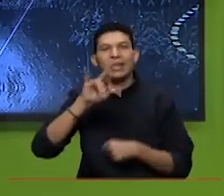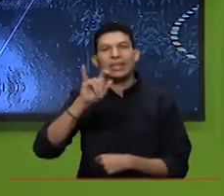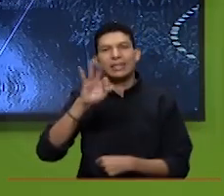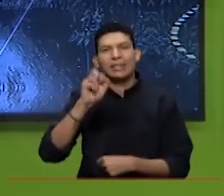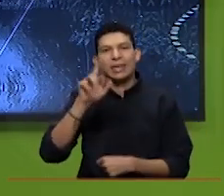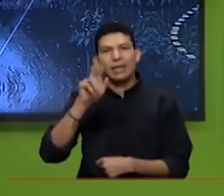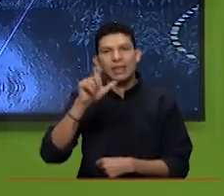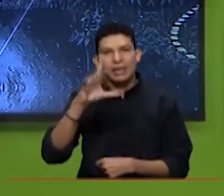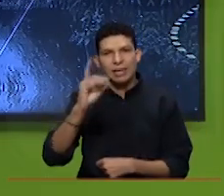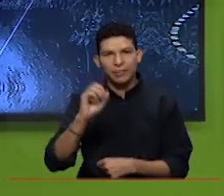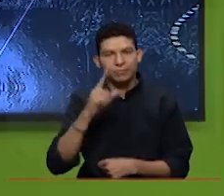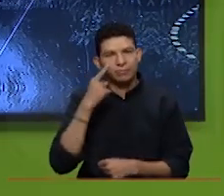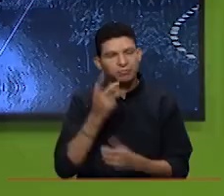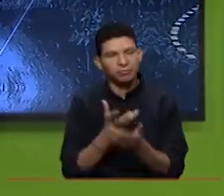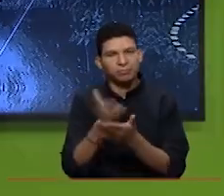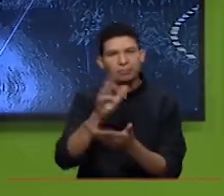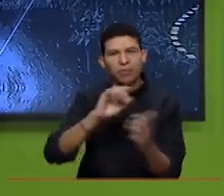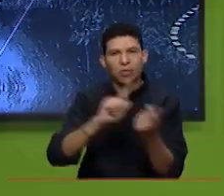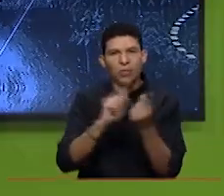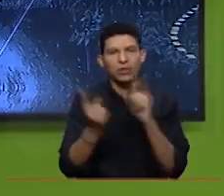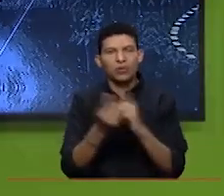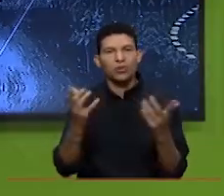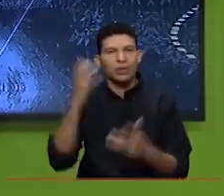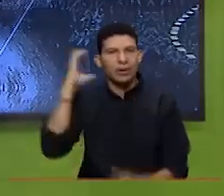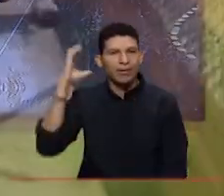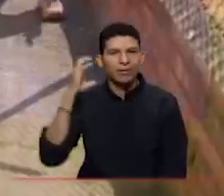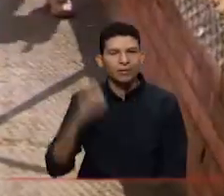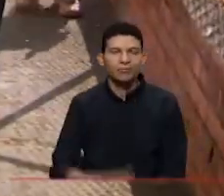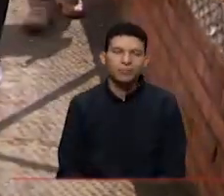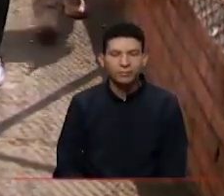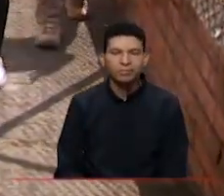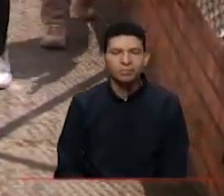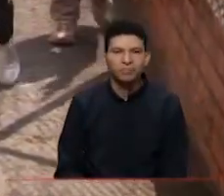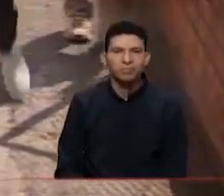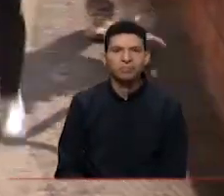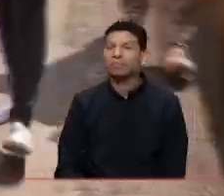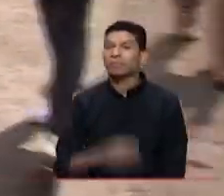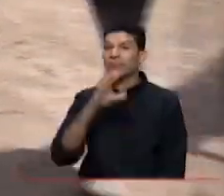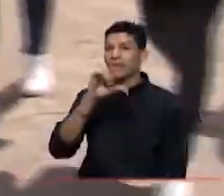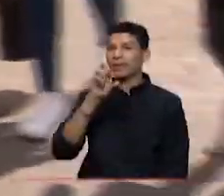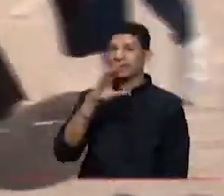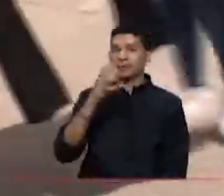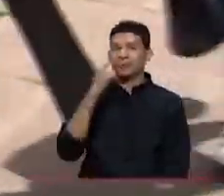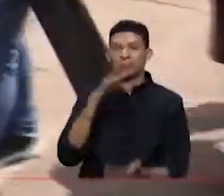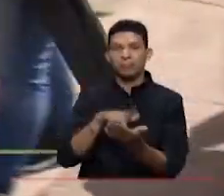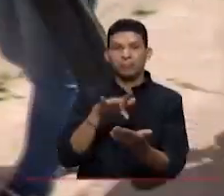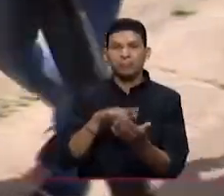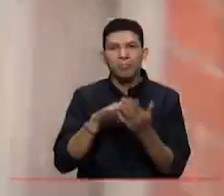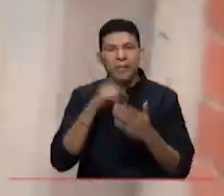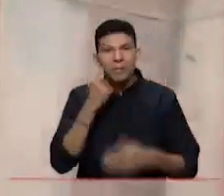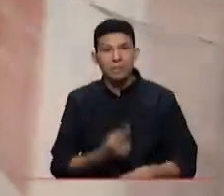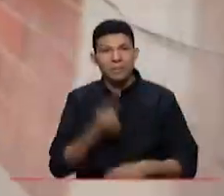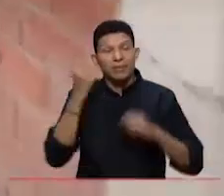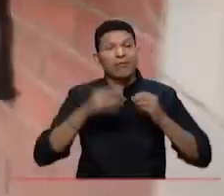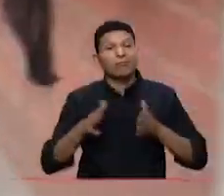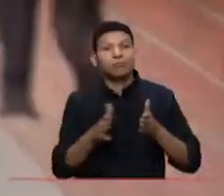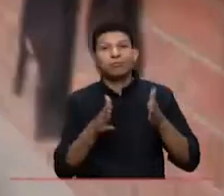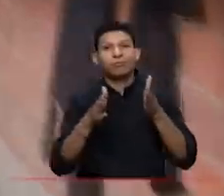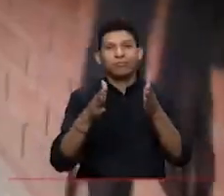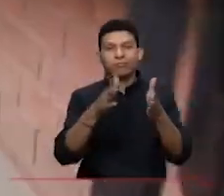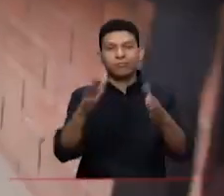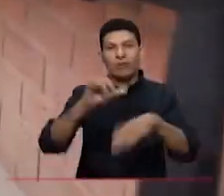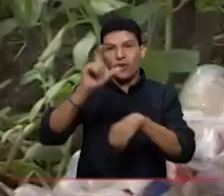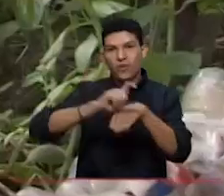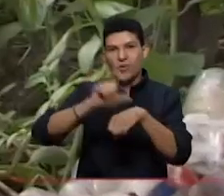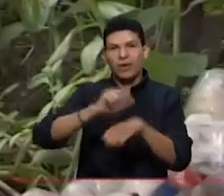Encuentro Ambiental Regional EAR Jóvenes en Cartago. La CBC participó en la inauguración del sendero ecológico de la institución